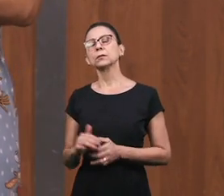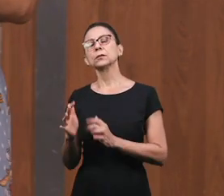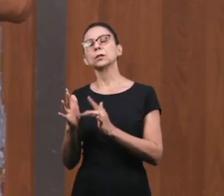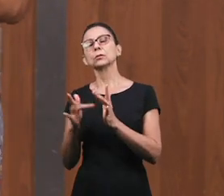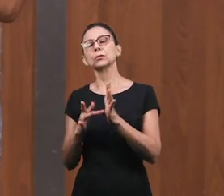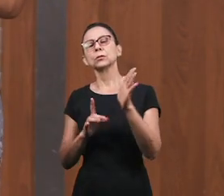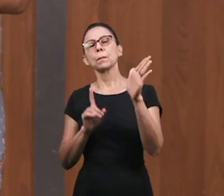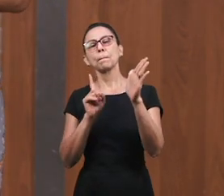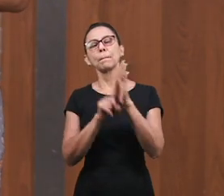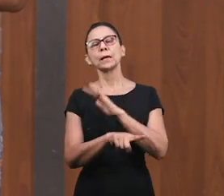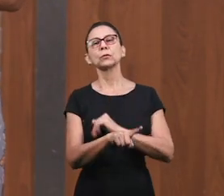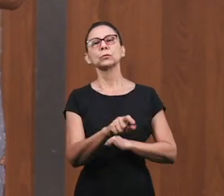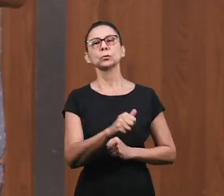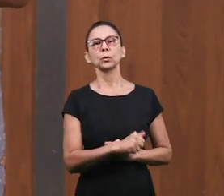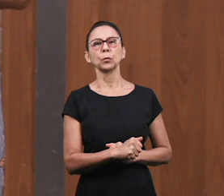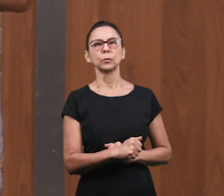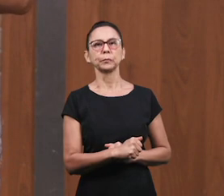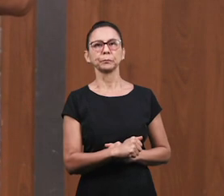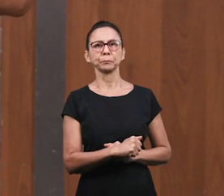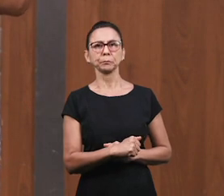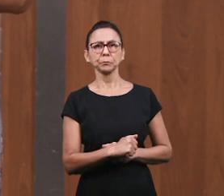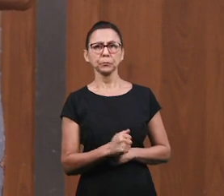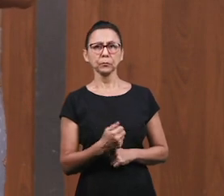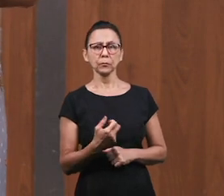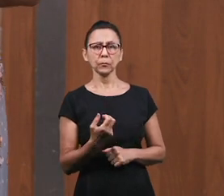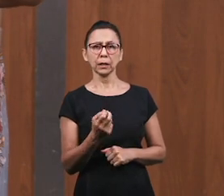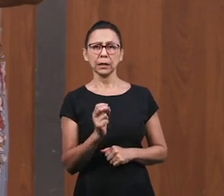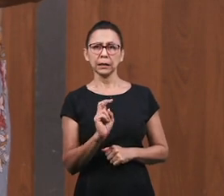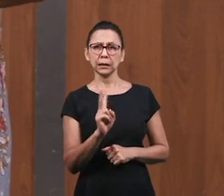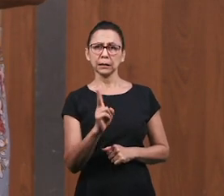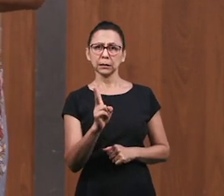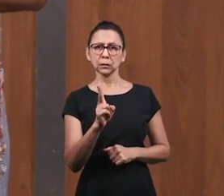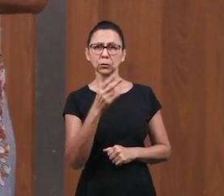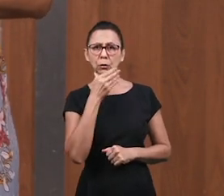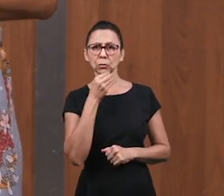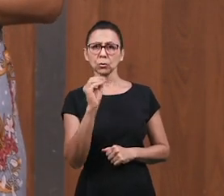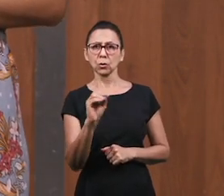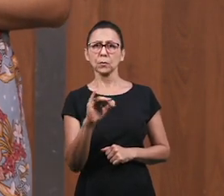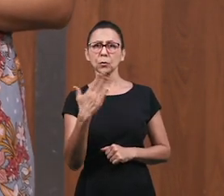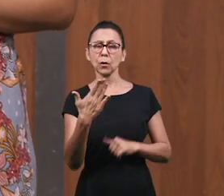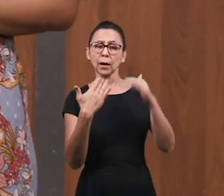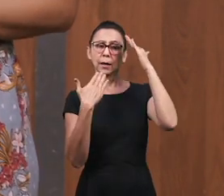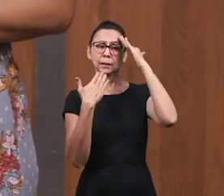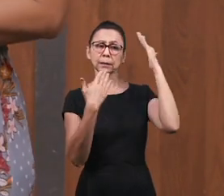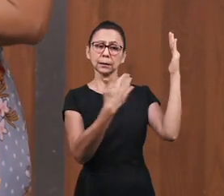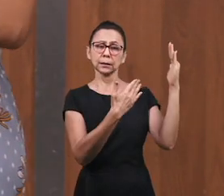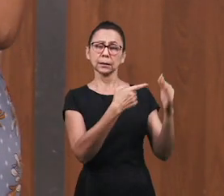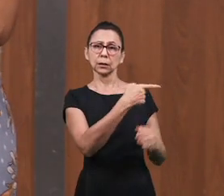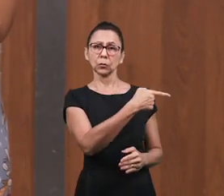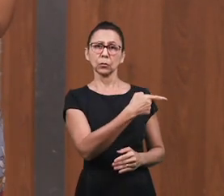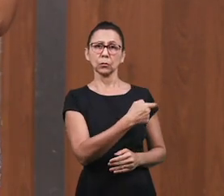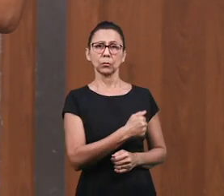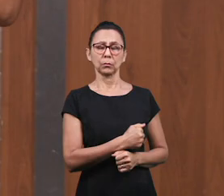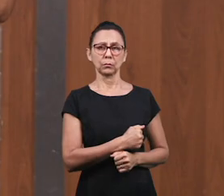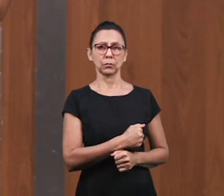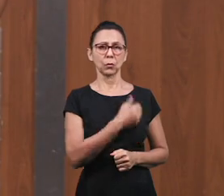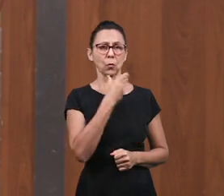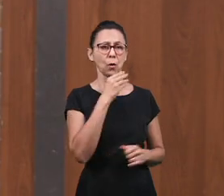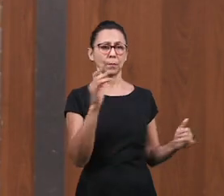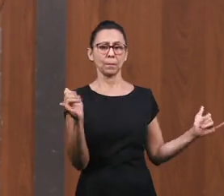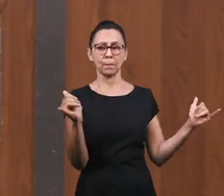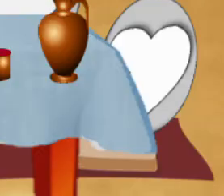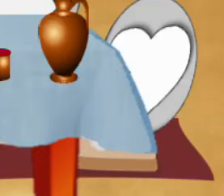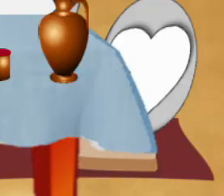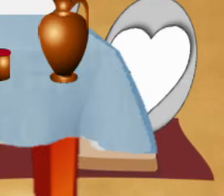estos dos Deudores Estaba más agradecido Al hombre que los Perdonó Simón? Simón habló